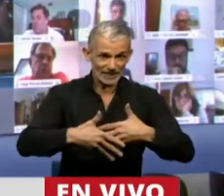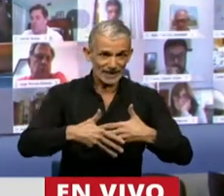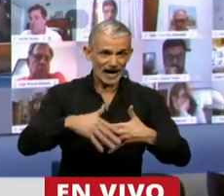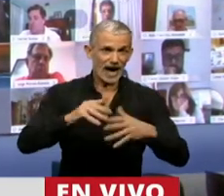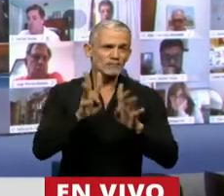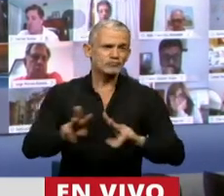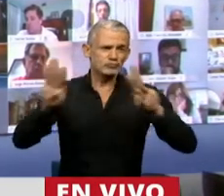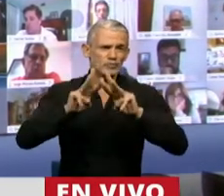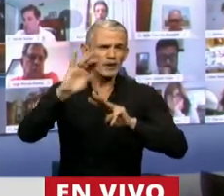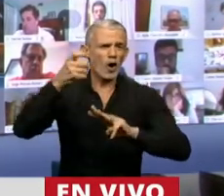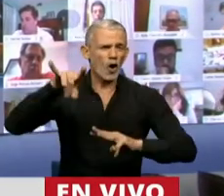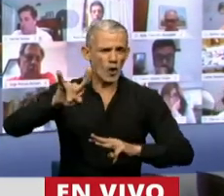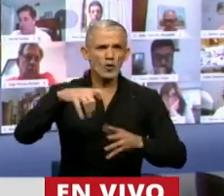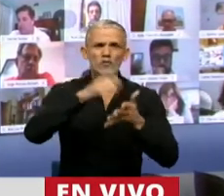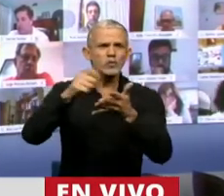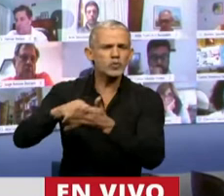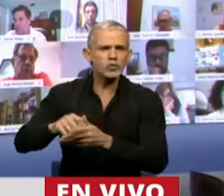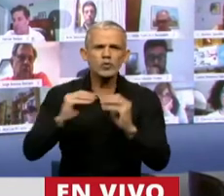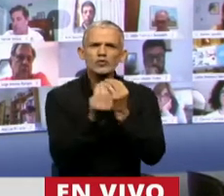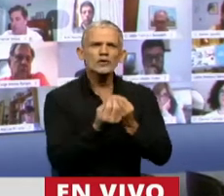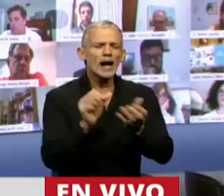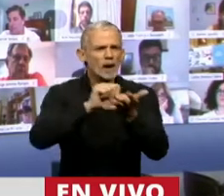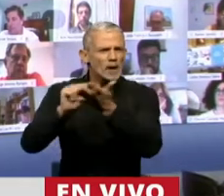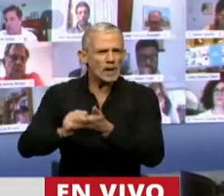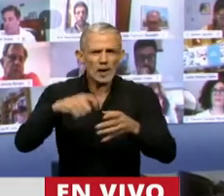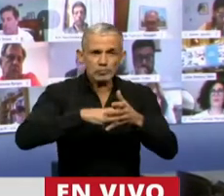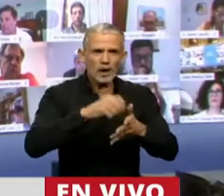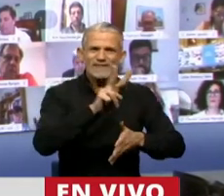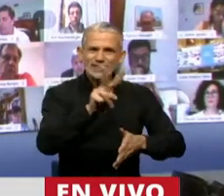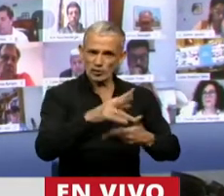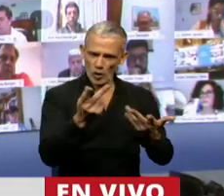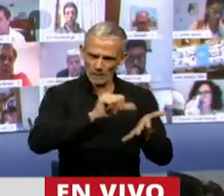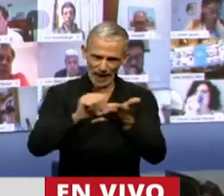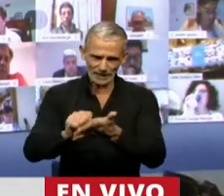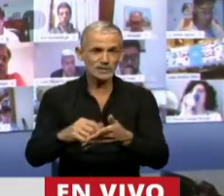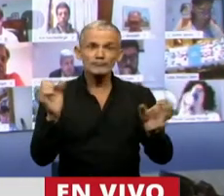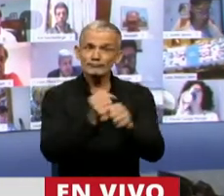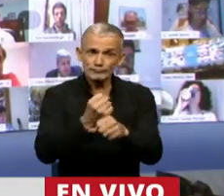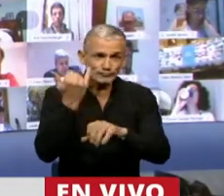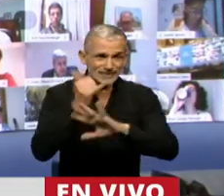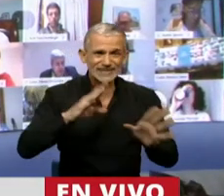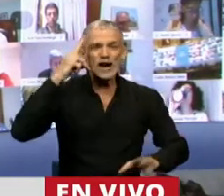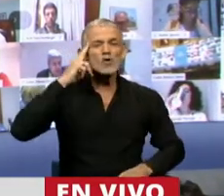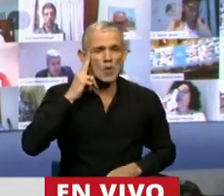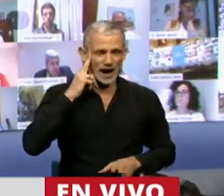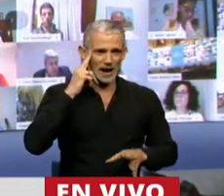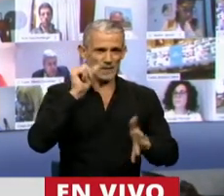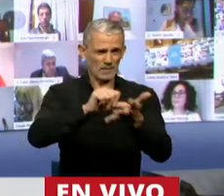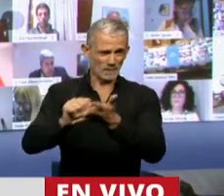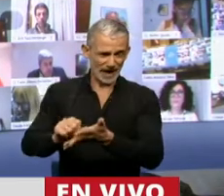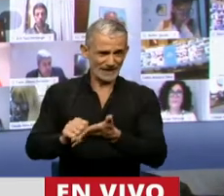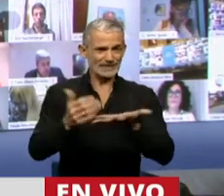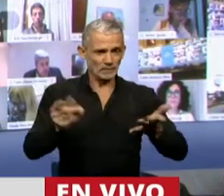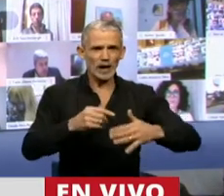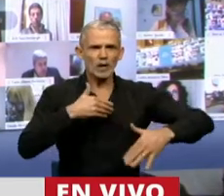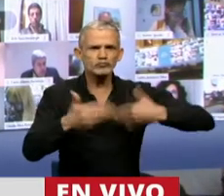de las Naciones Unidas ha sido firmado por 22 países y su ratificación ya se ha dado en nueve naciones. Para que